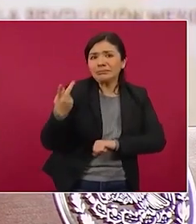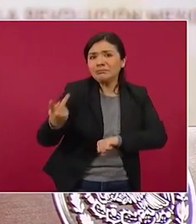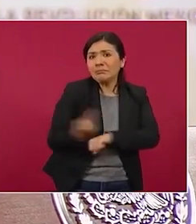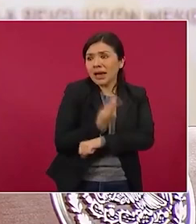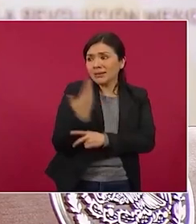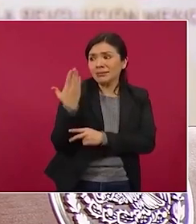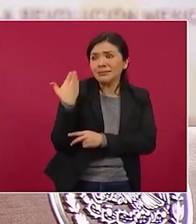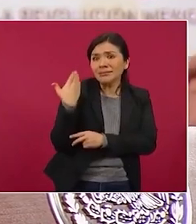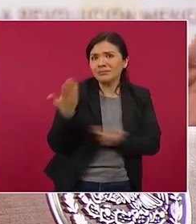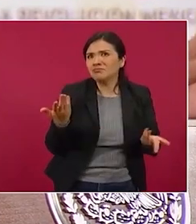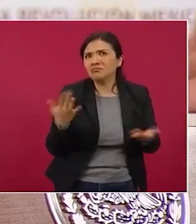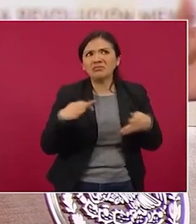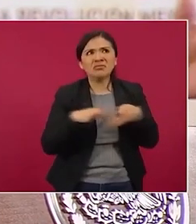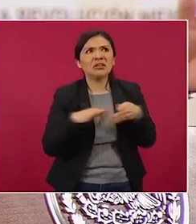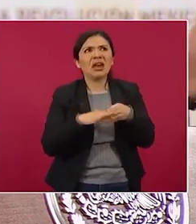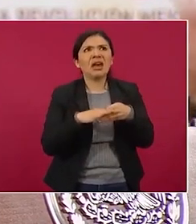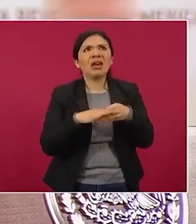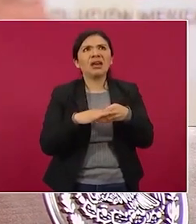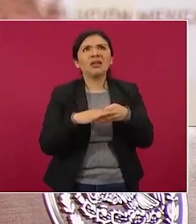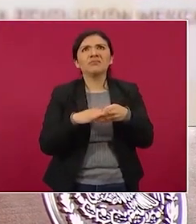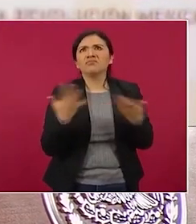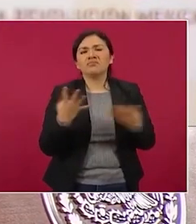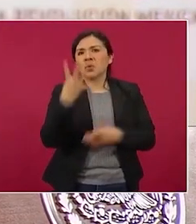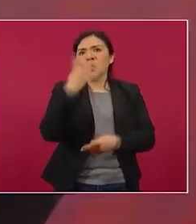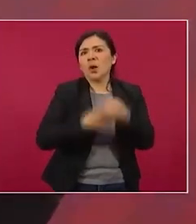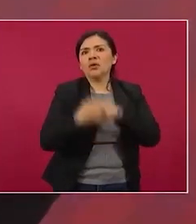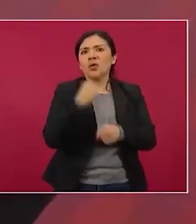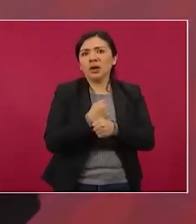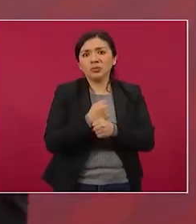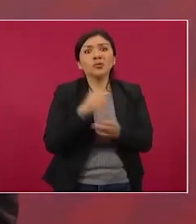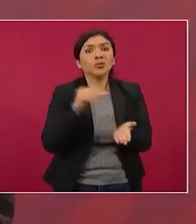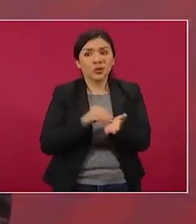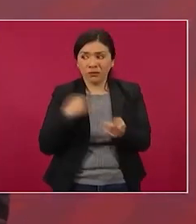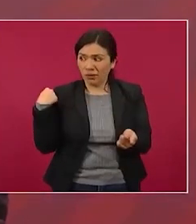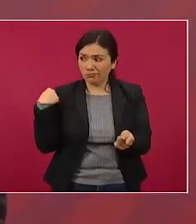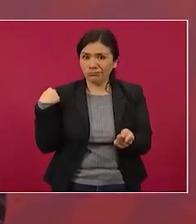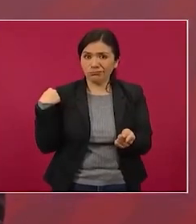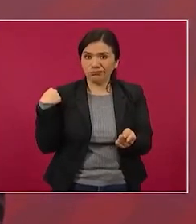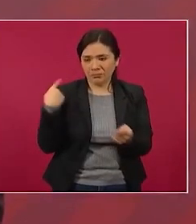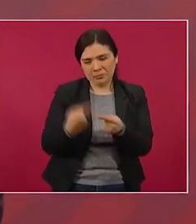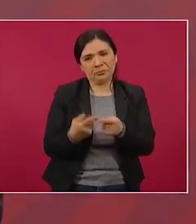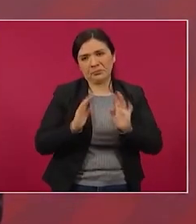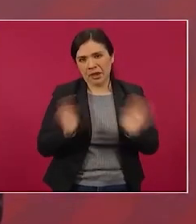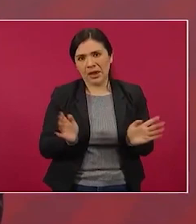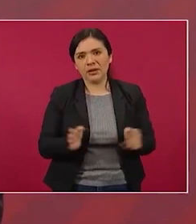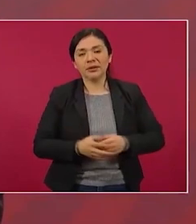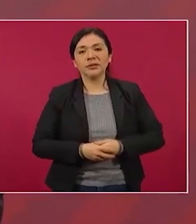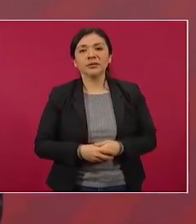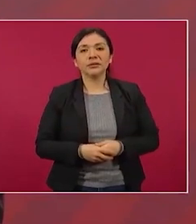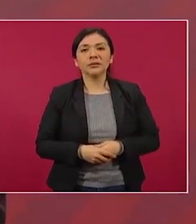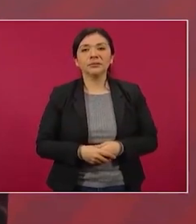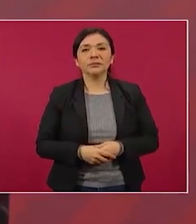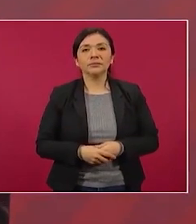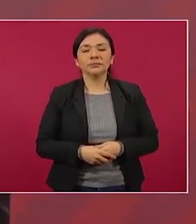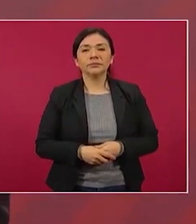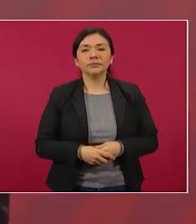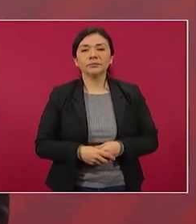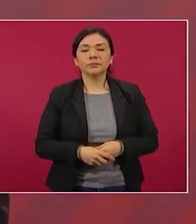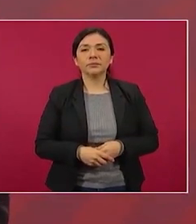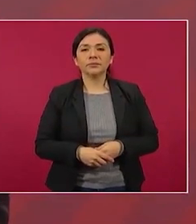hace cuatro años, menos.